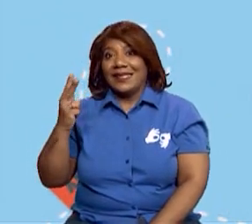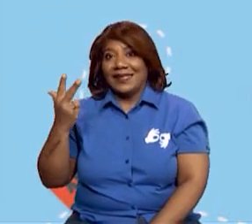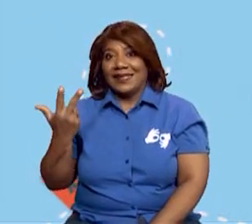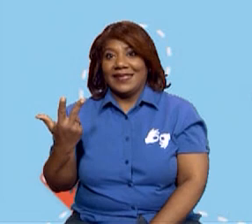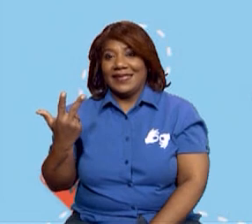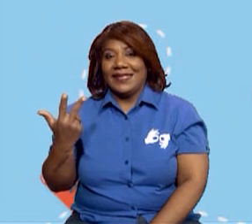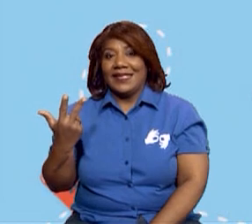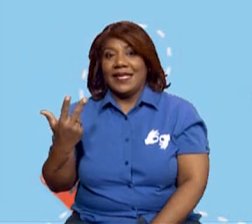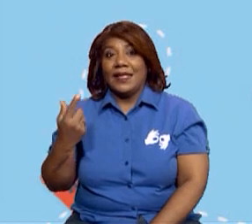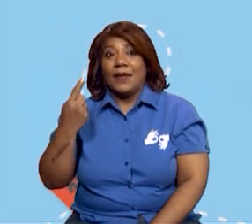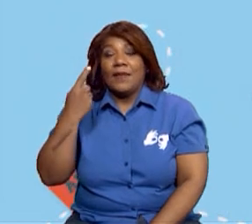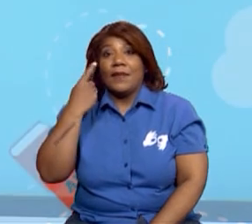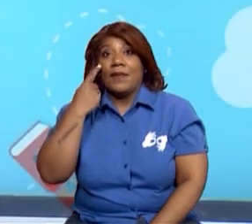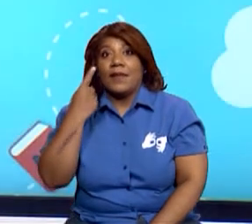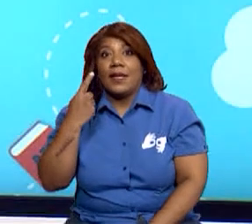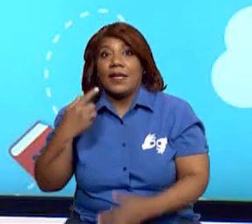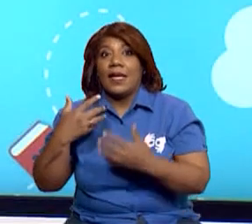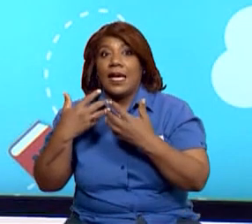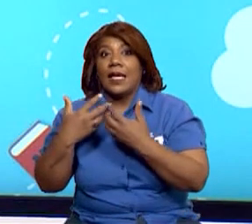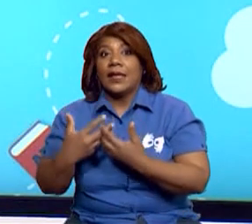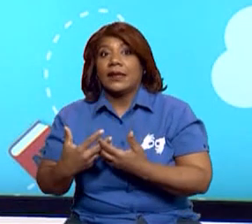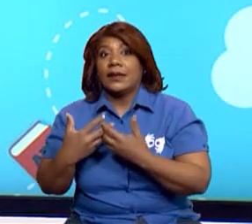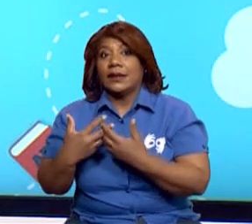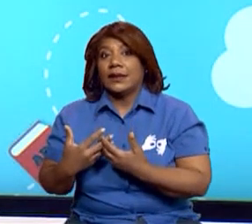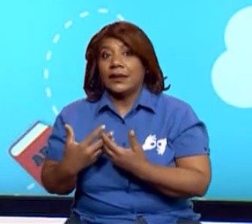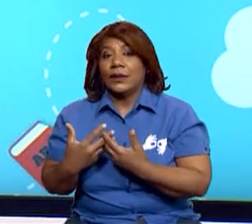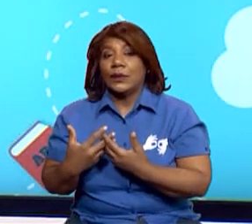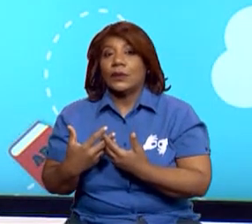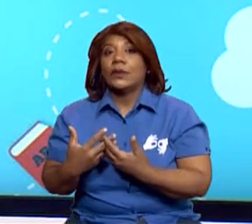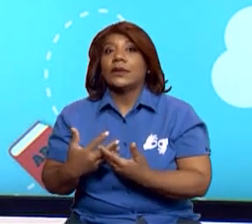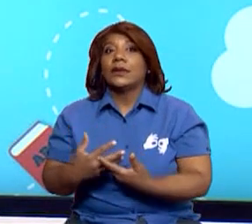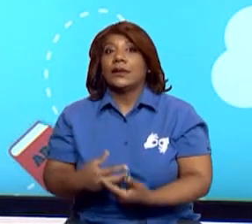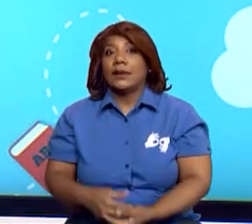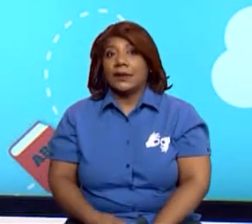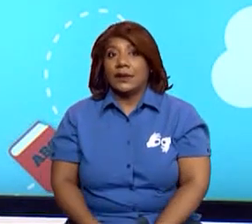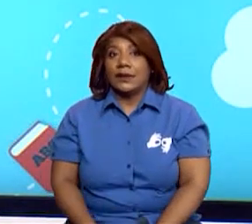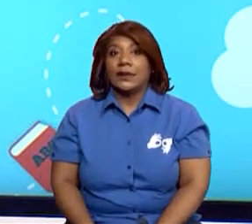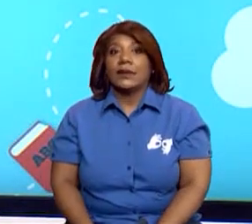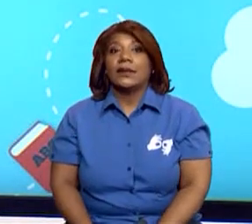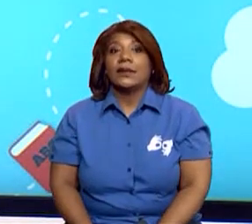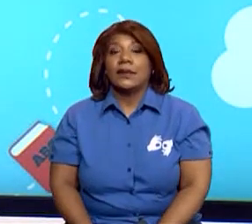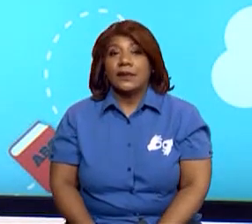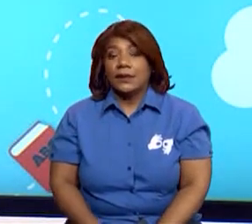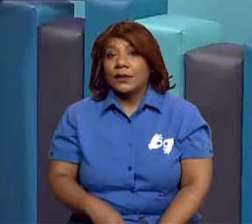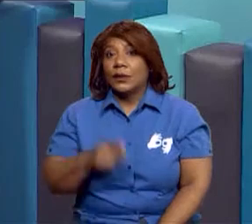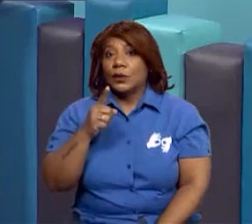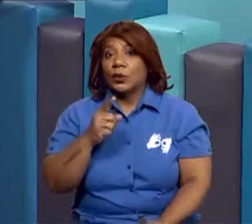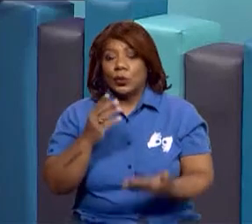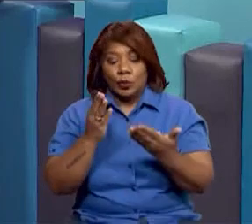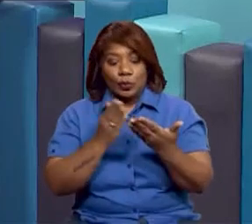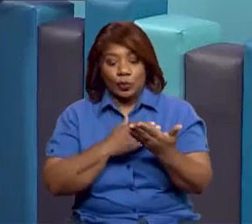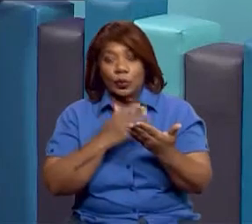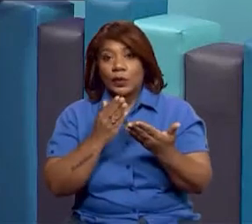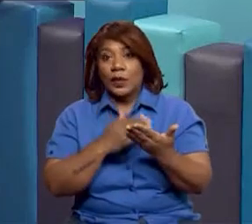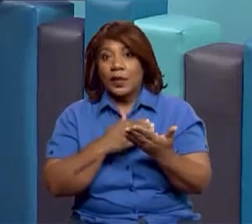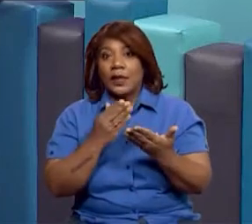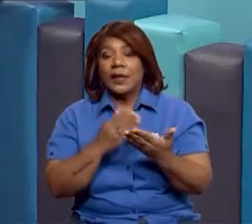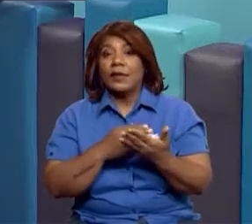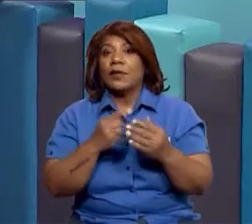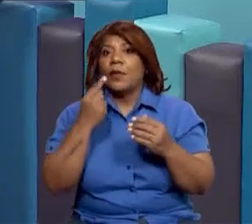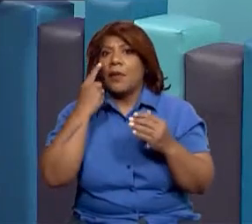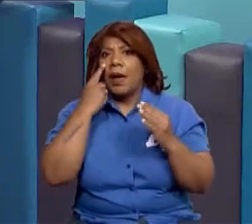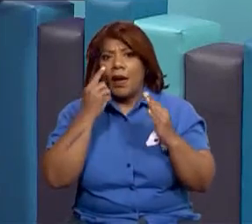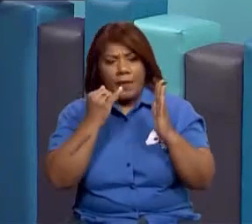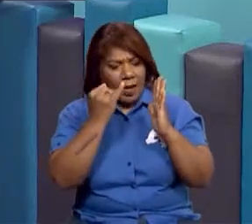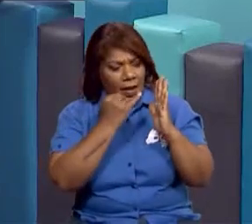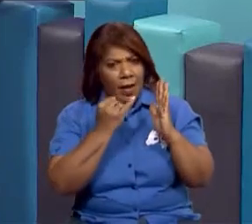diferentes industrias. lo que yo puedo ver. En tu libro lo vas a ver mucho más grande y